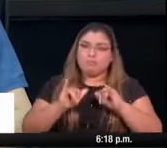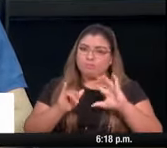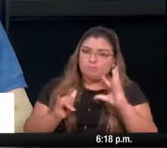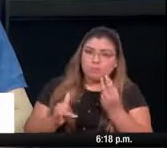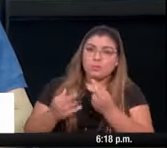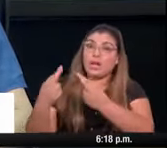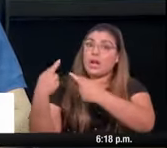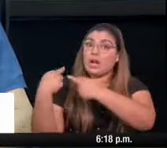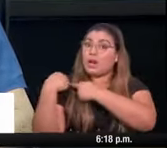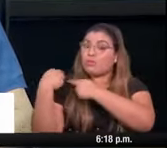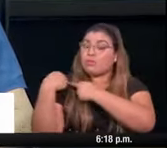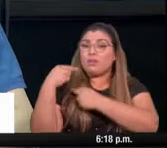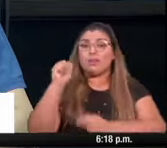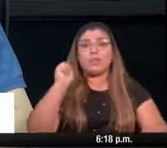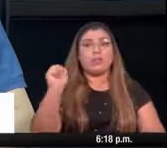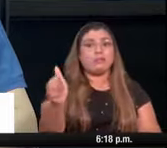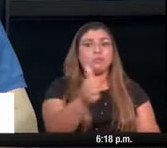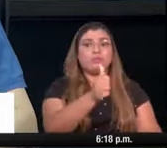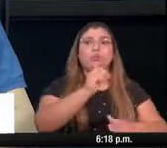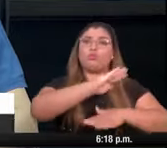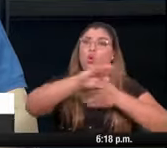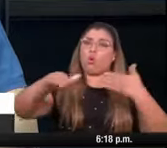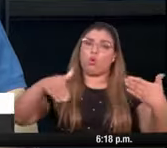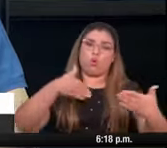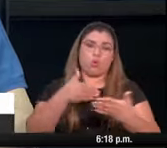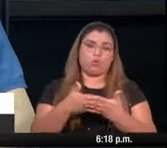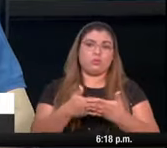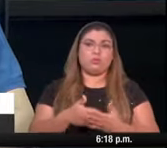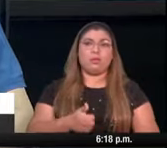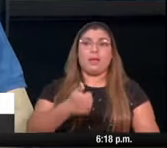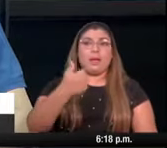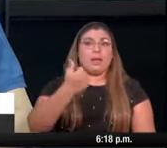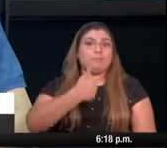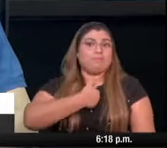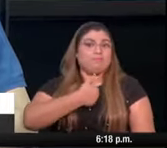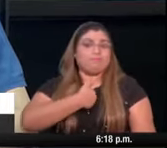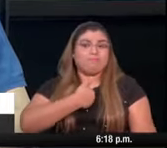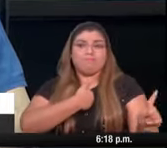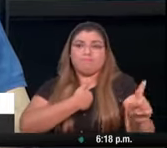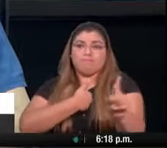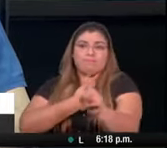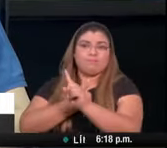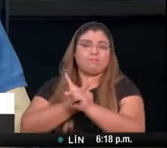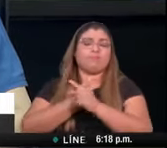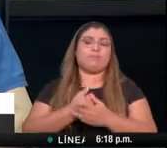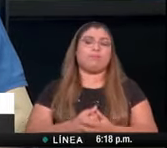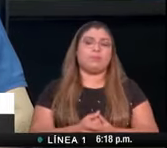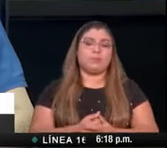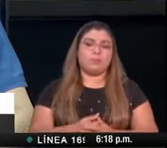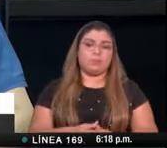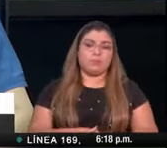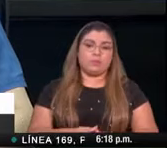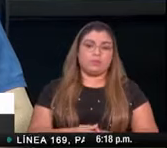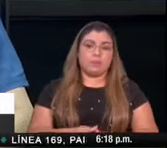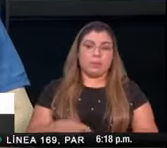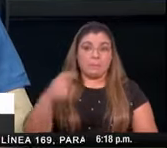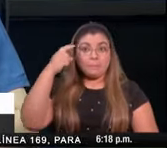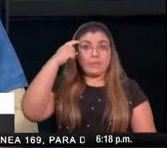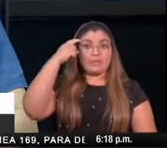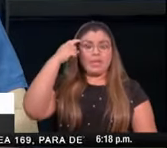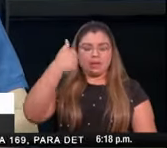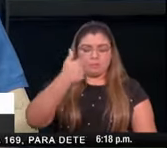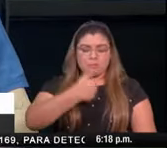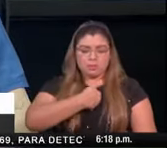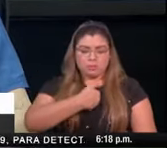es responsabilidad de todos, de cada uno de nosotros y es a través de la convicción que